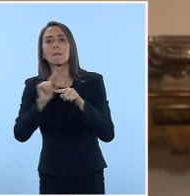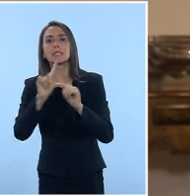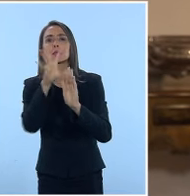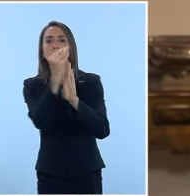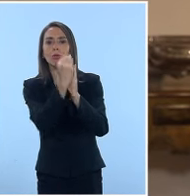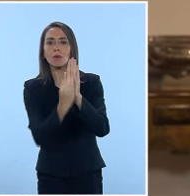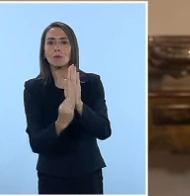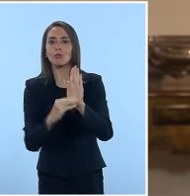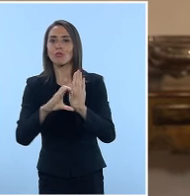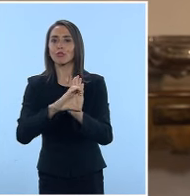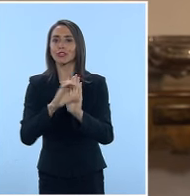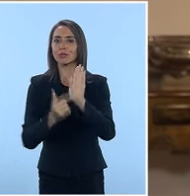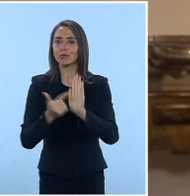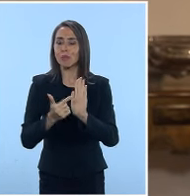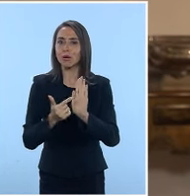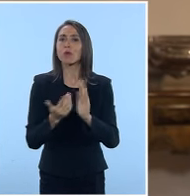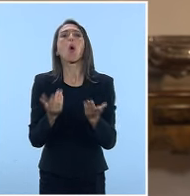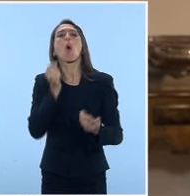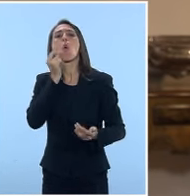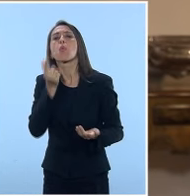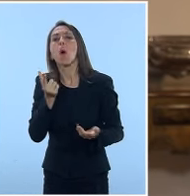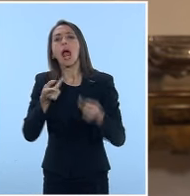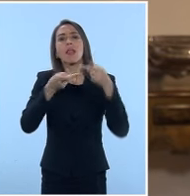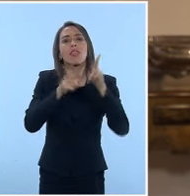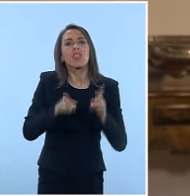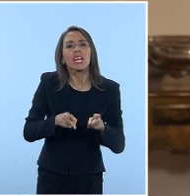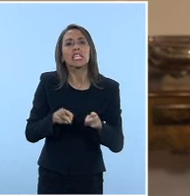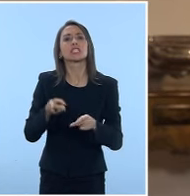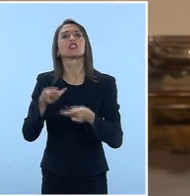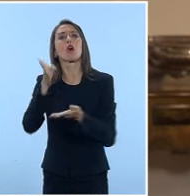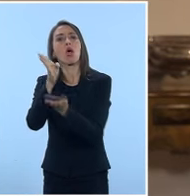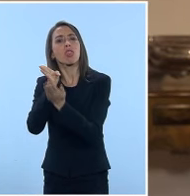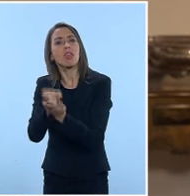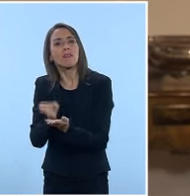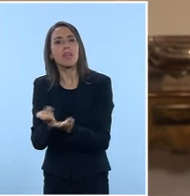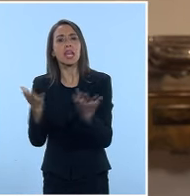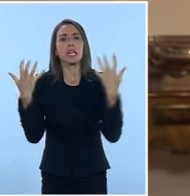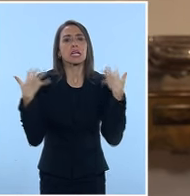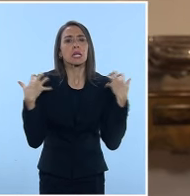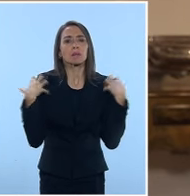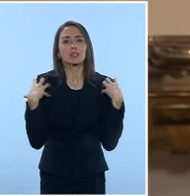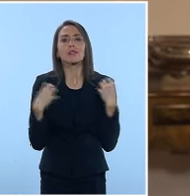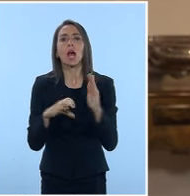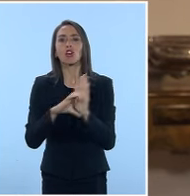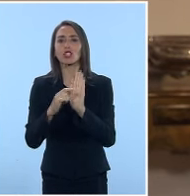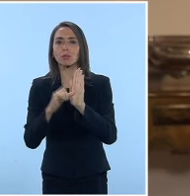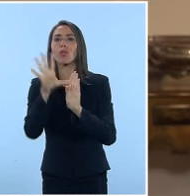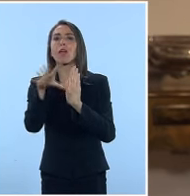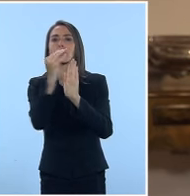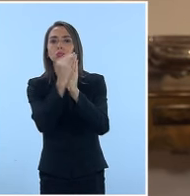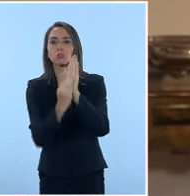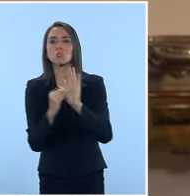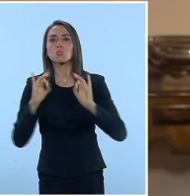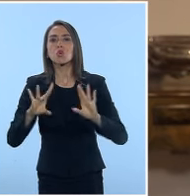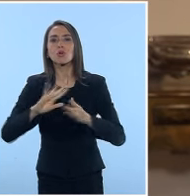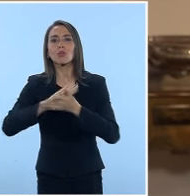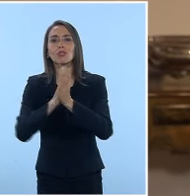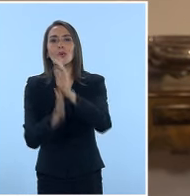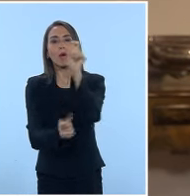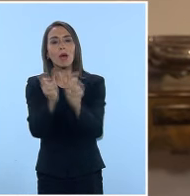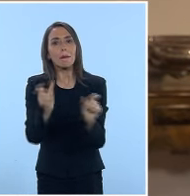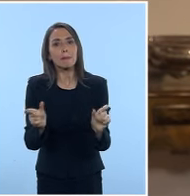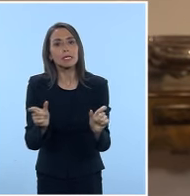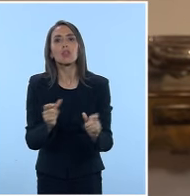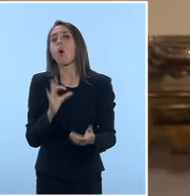inspirar nuestra Constitución? ¿Cuáles son los derechos, deberes y responsabilidades que la Constitución debe establecer para todas las personas?